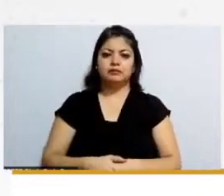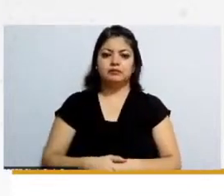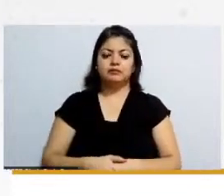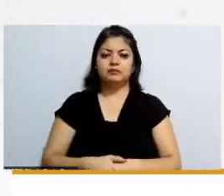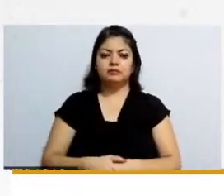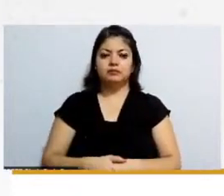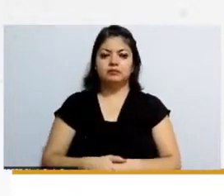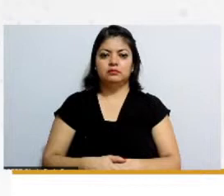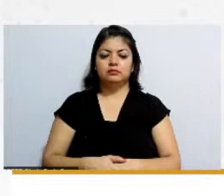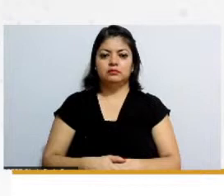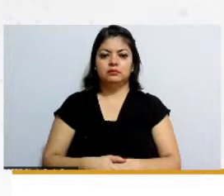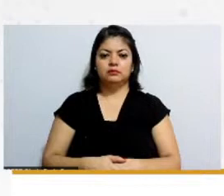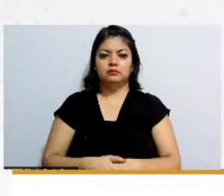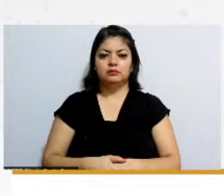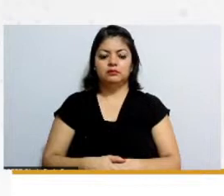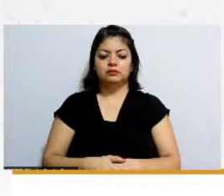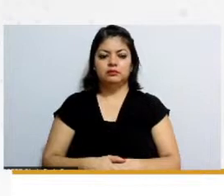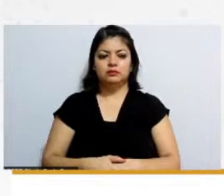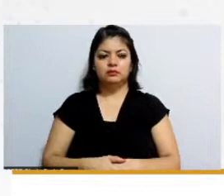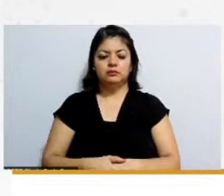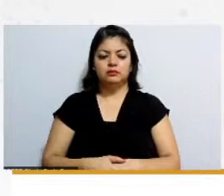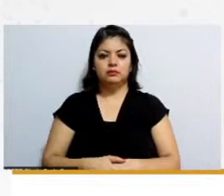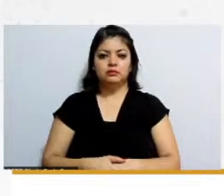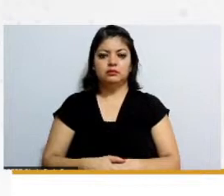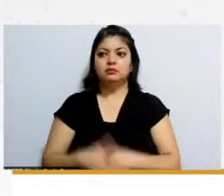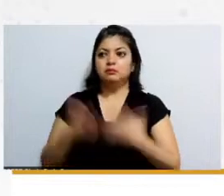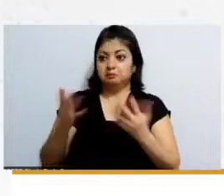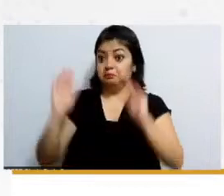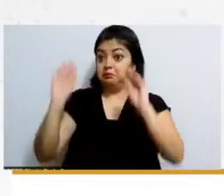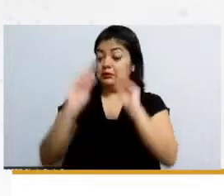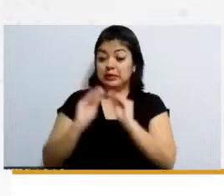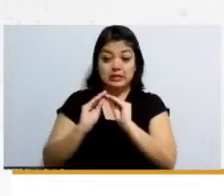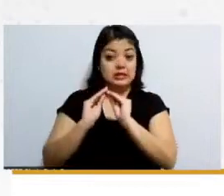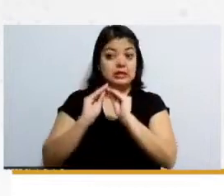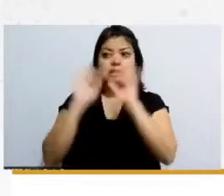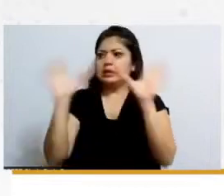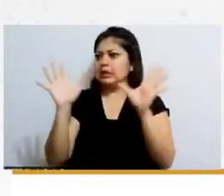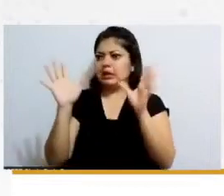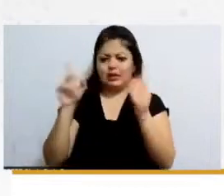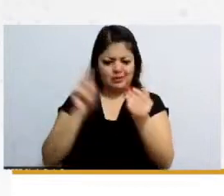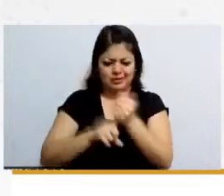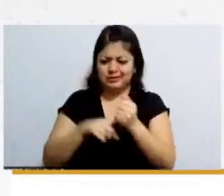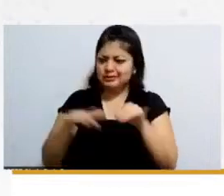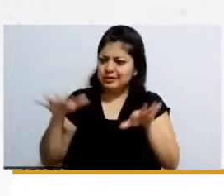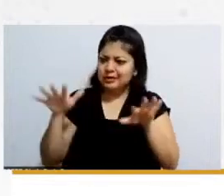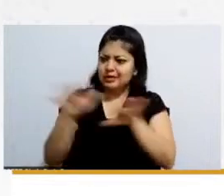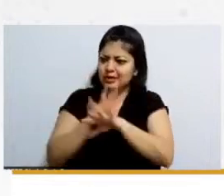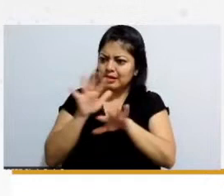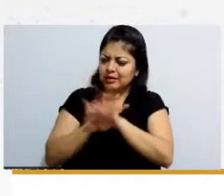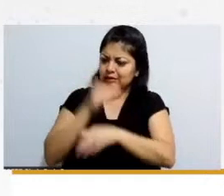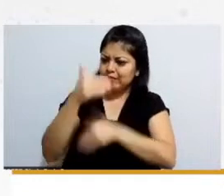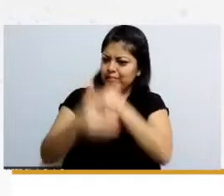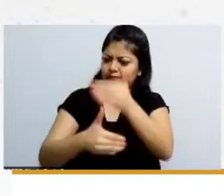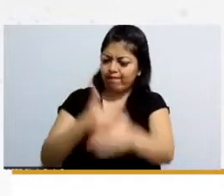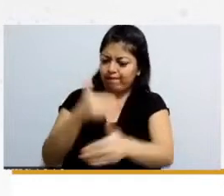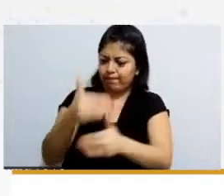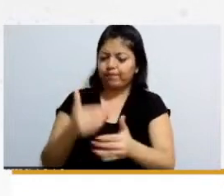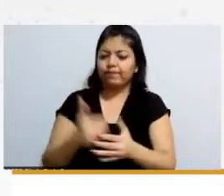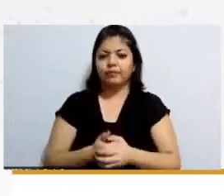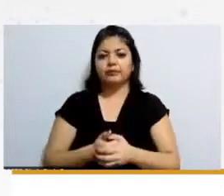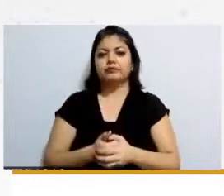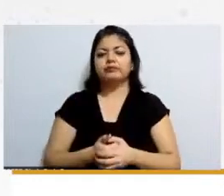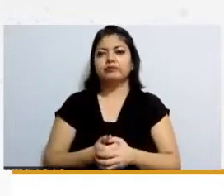claro que ha existido una una una evolución a partir de la de la